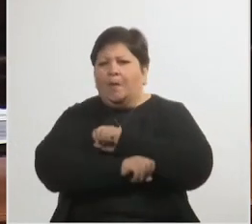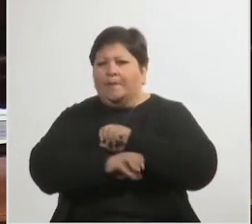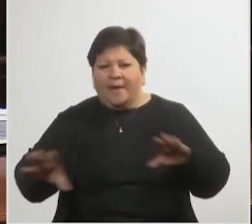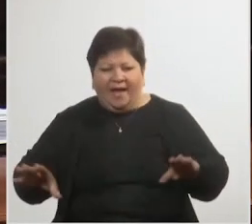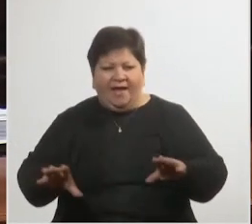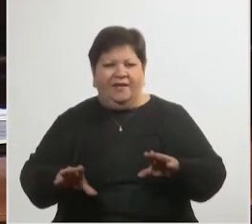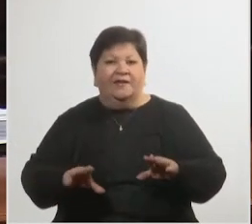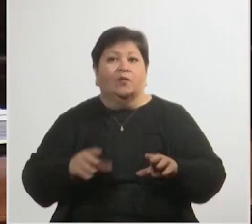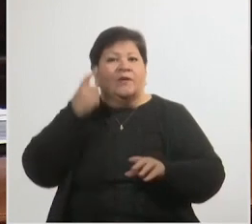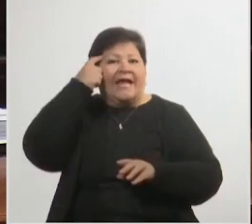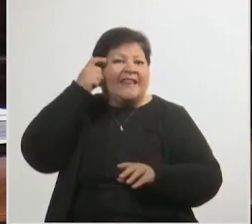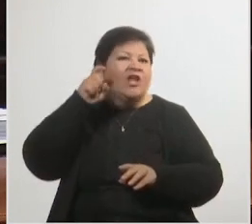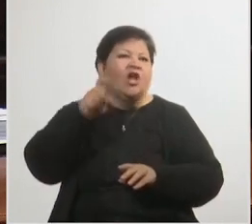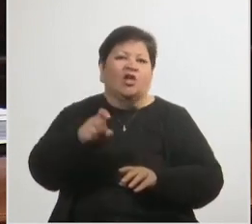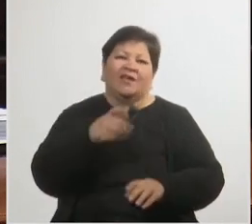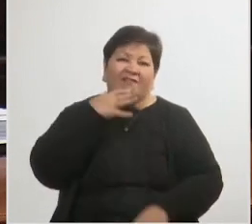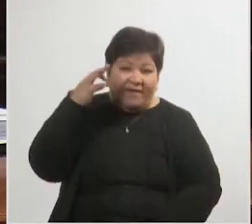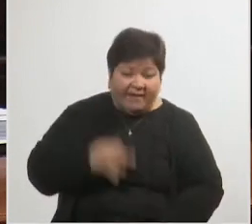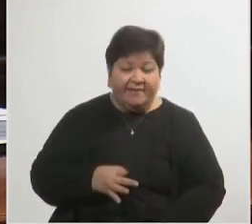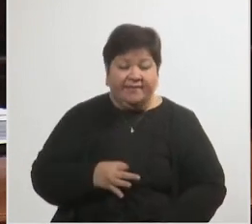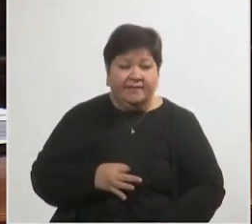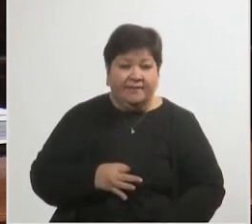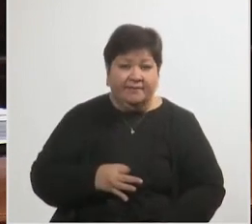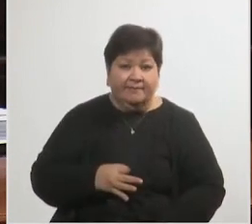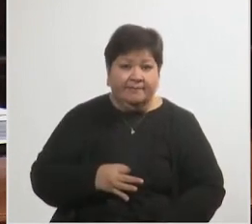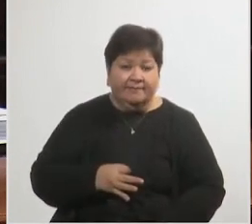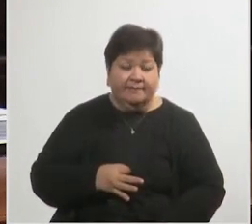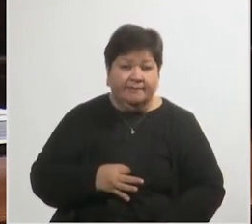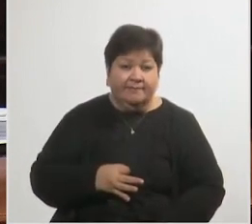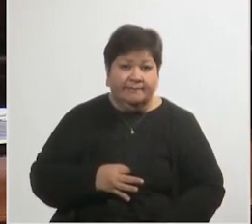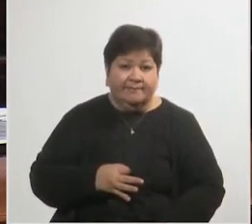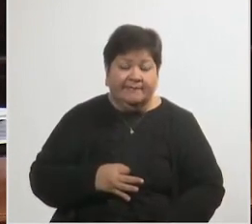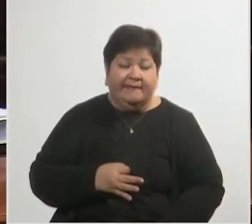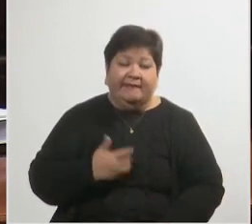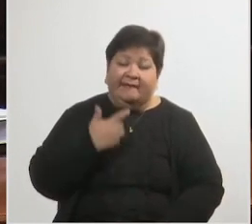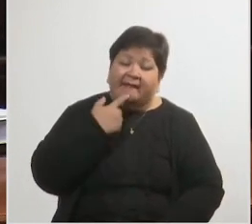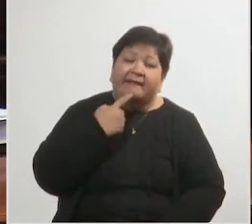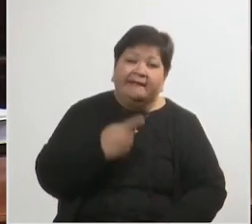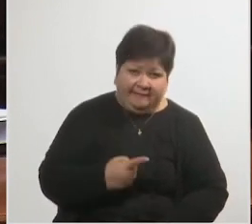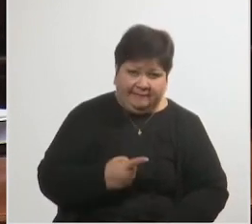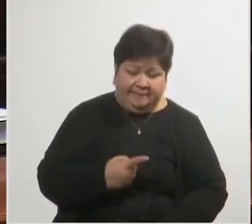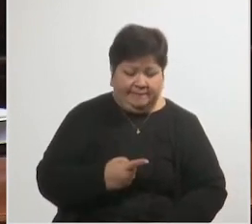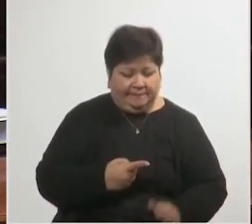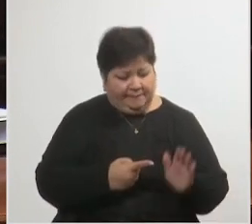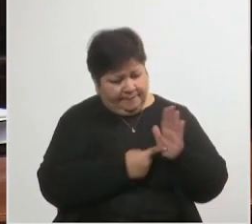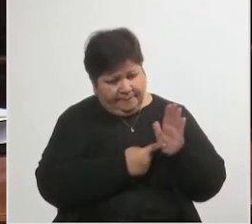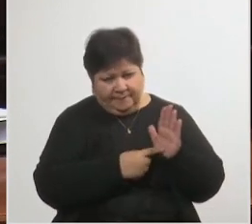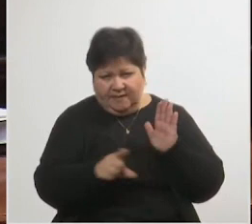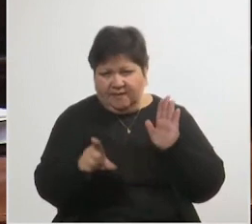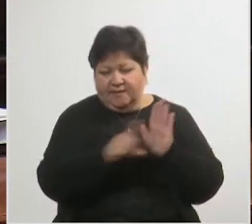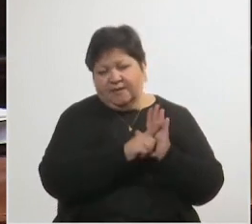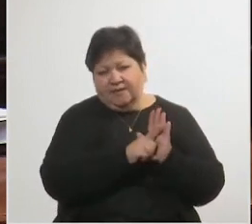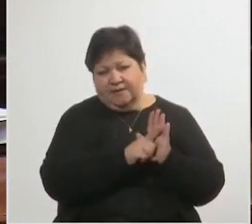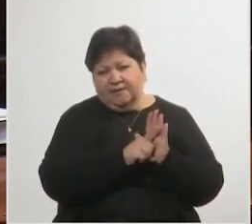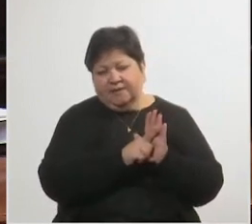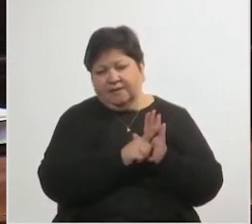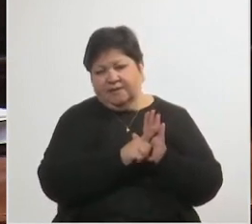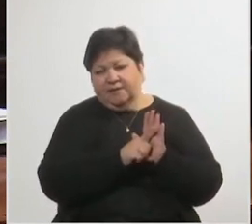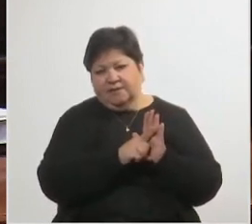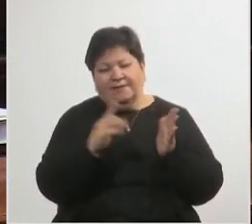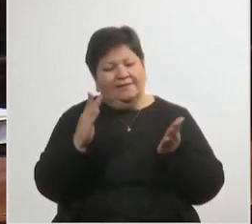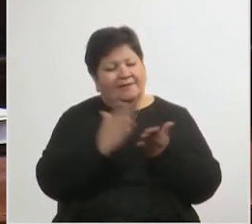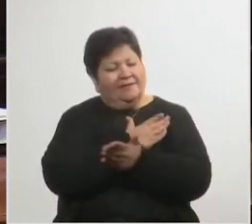Una ideología que en definitiva expresa a través de esta ley una seria